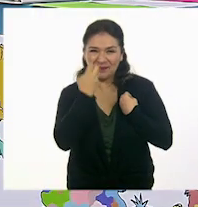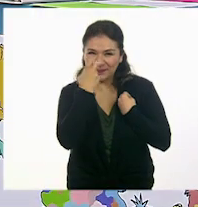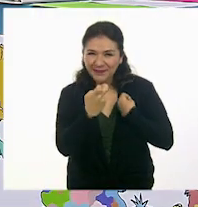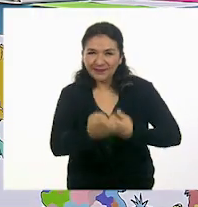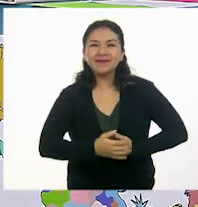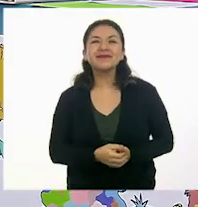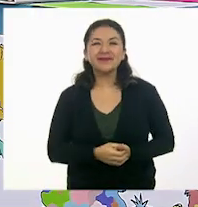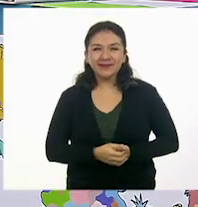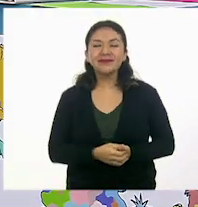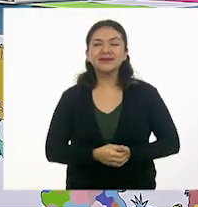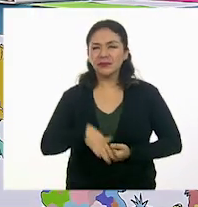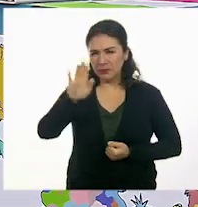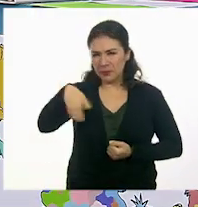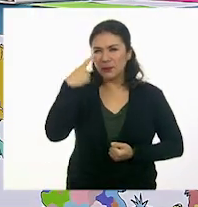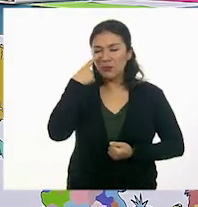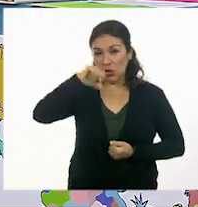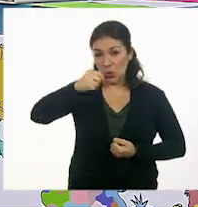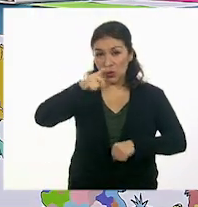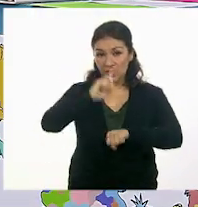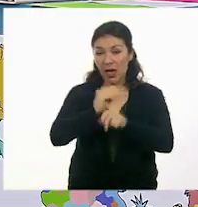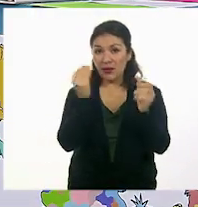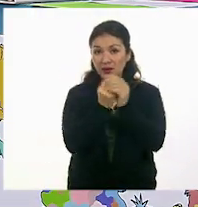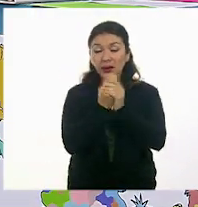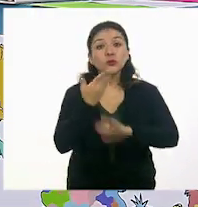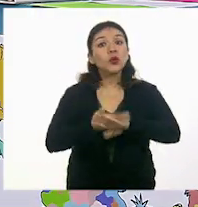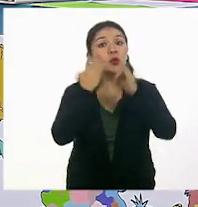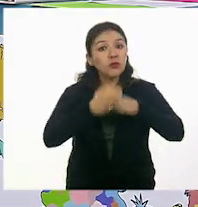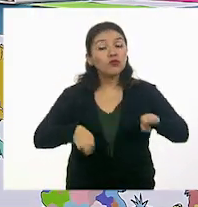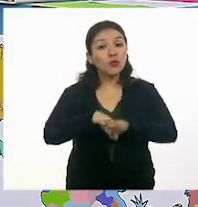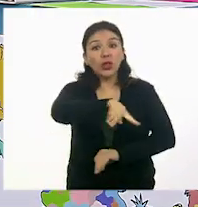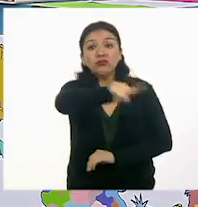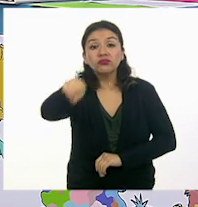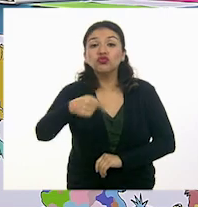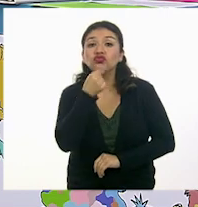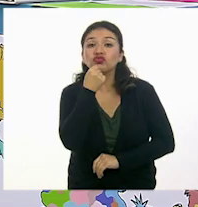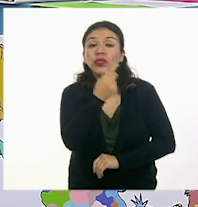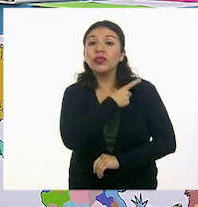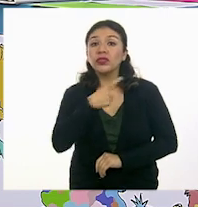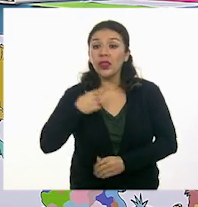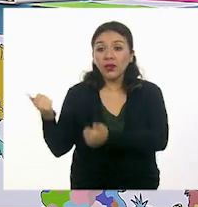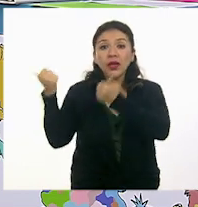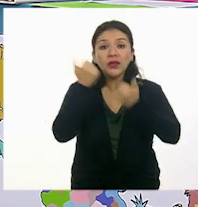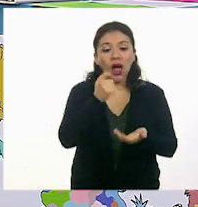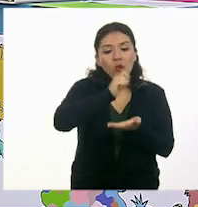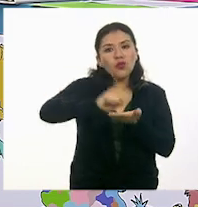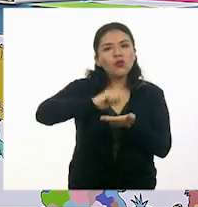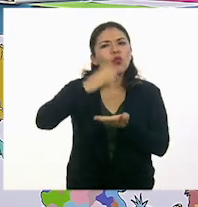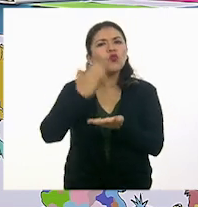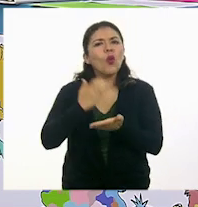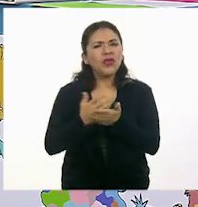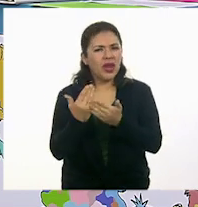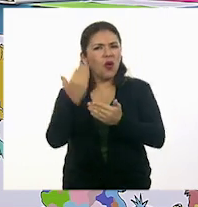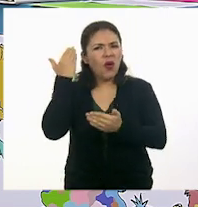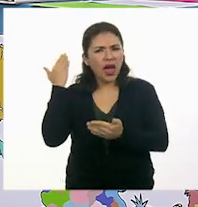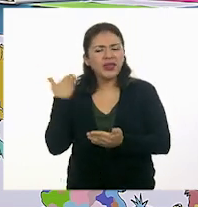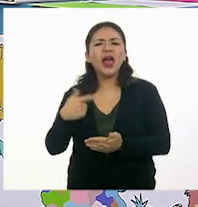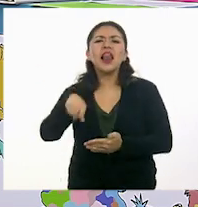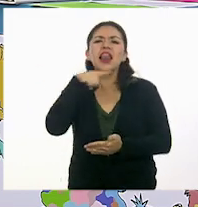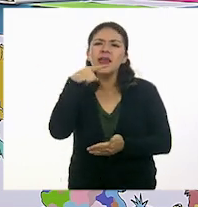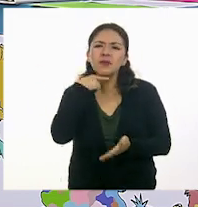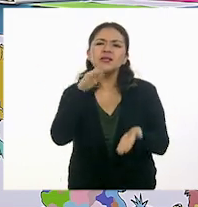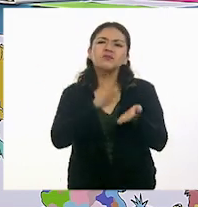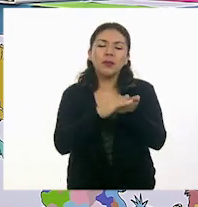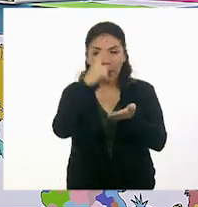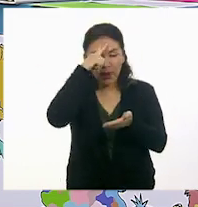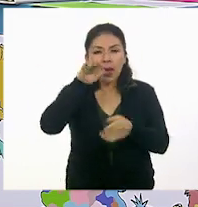Y fíjate que para la clase de hoy es muy importante que los niños tengan a la mano sus apuntes anteriores, lápiz y papel para que